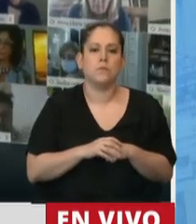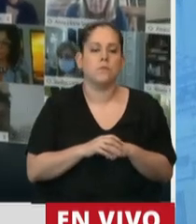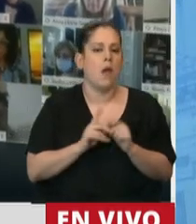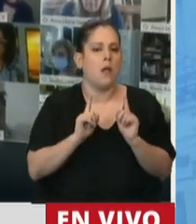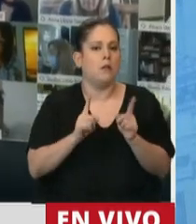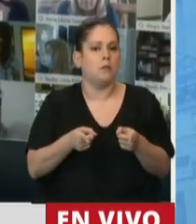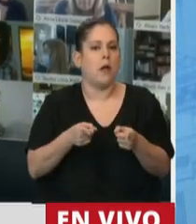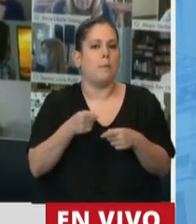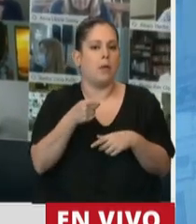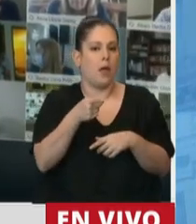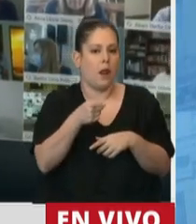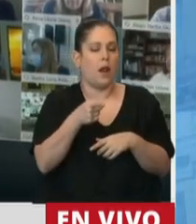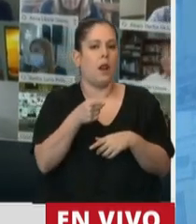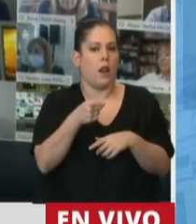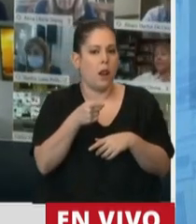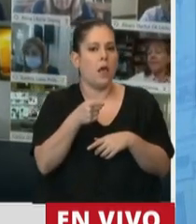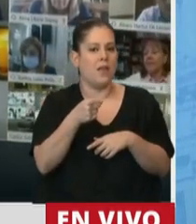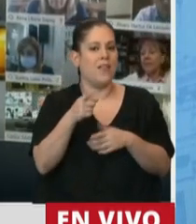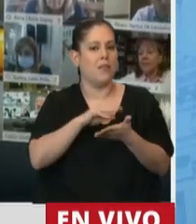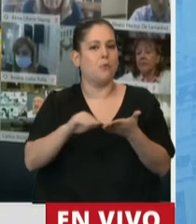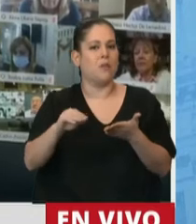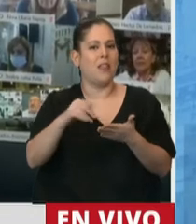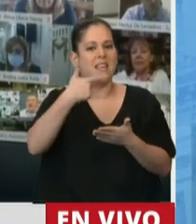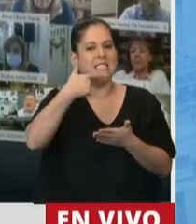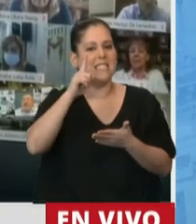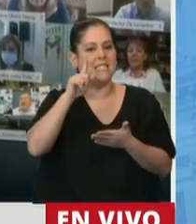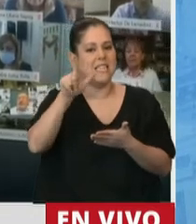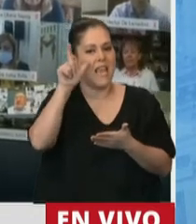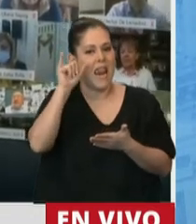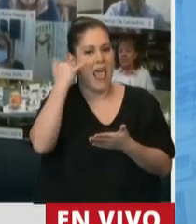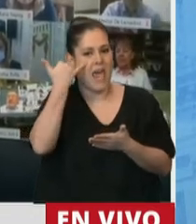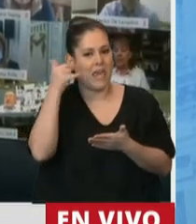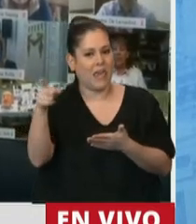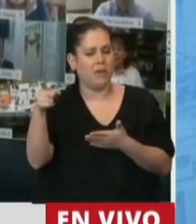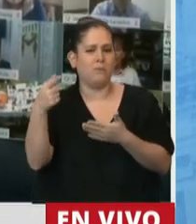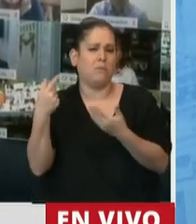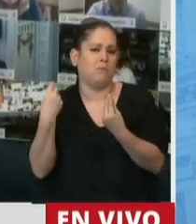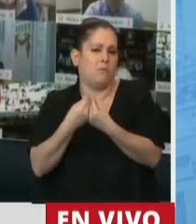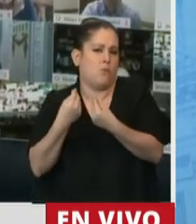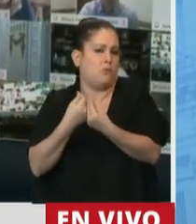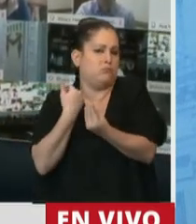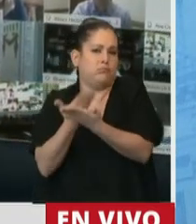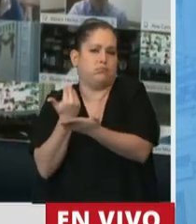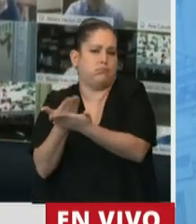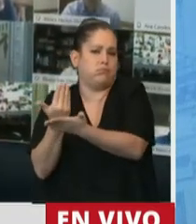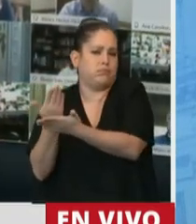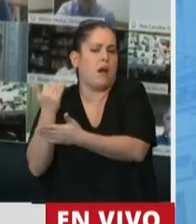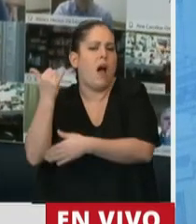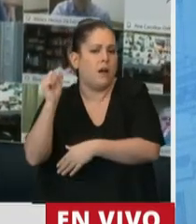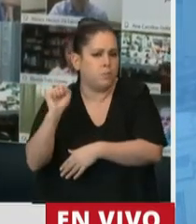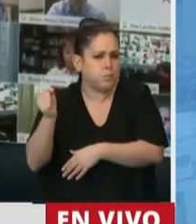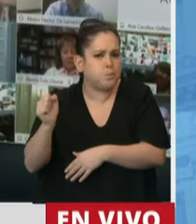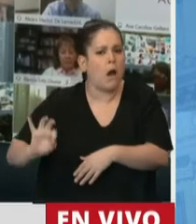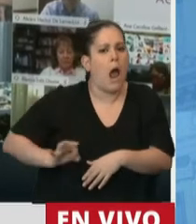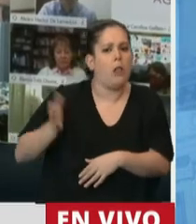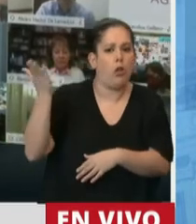como lo señalaba la diputada Silei, una veintena de proyectos para analizar, algunos presentados el año